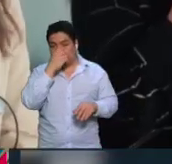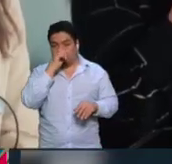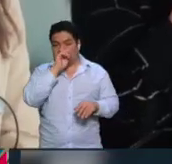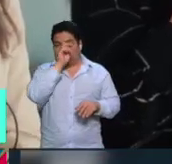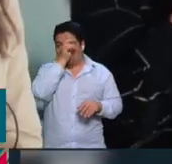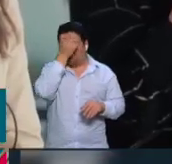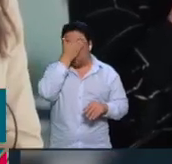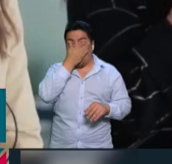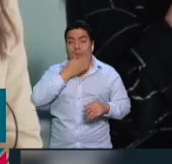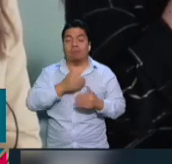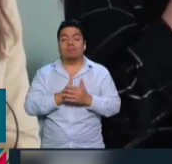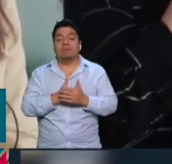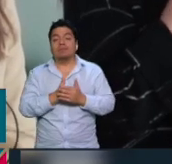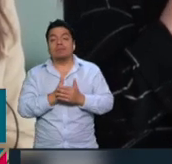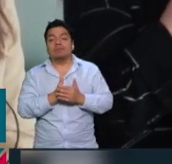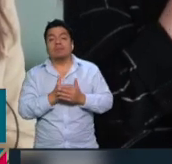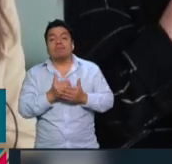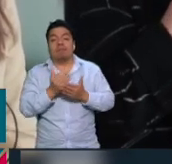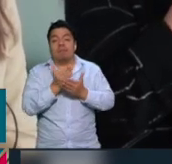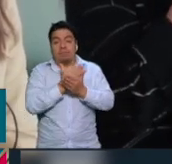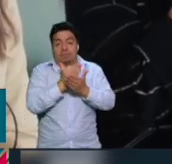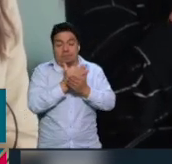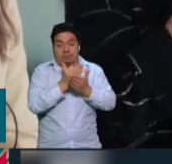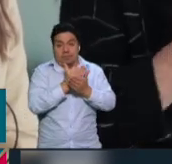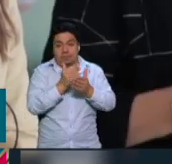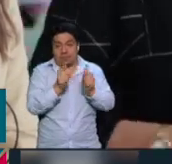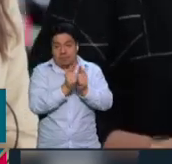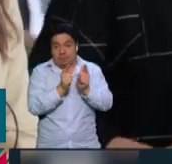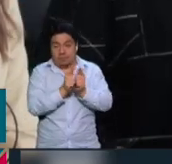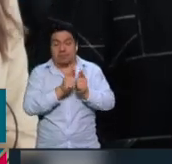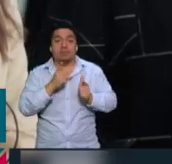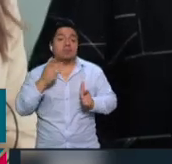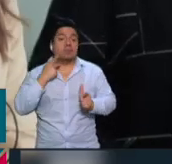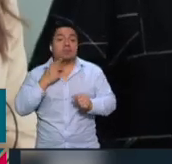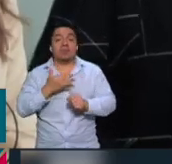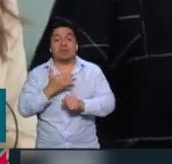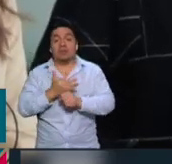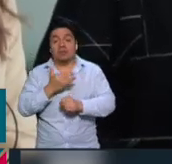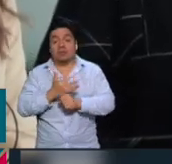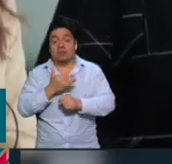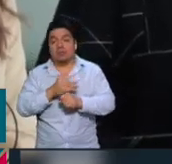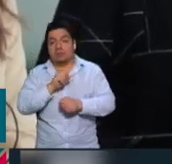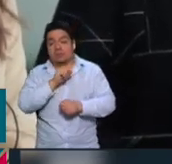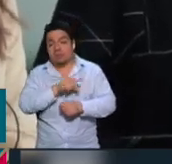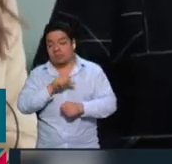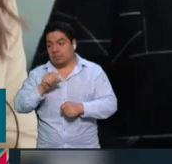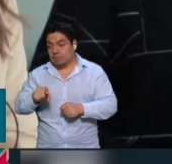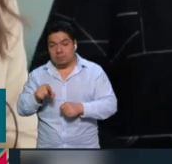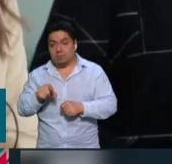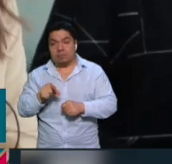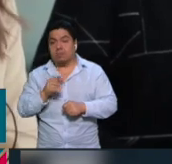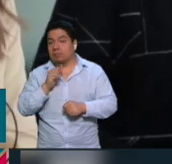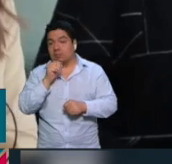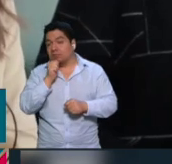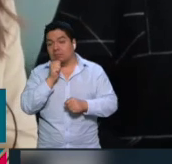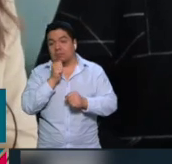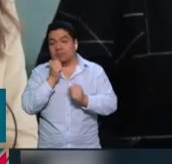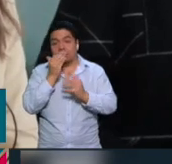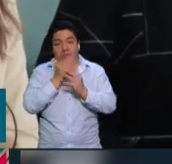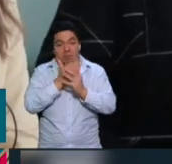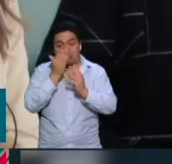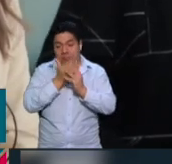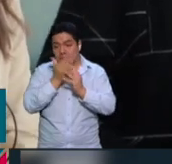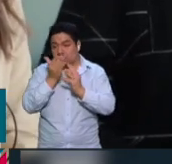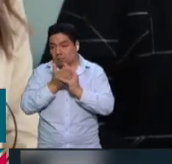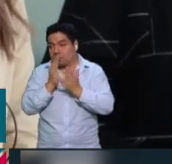El partido y la coalición en este momento son lo mismo. No puedes diferenciarnos porque